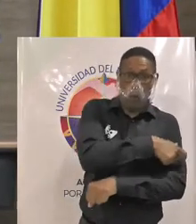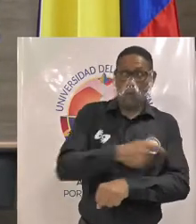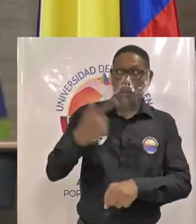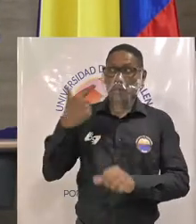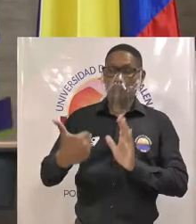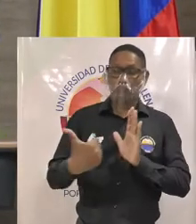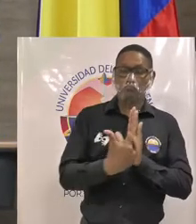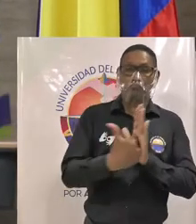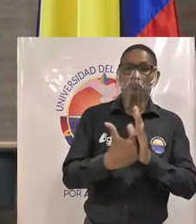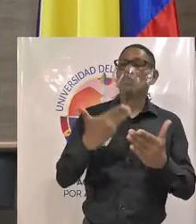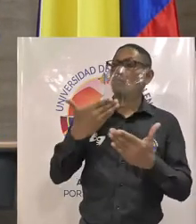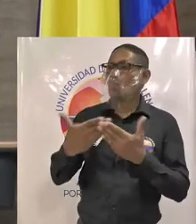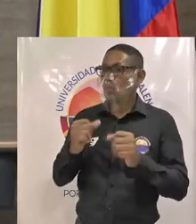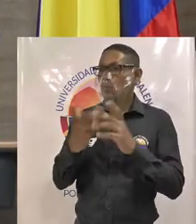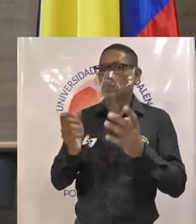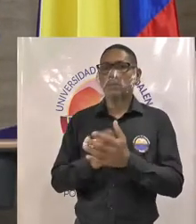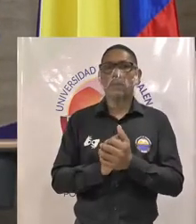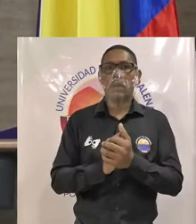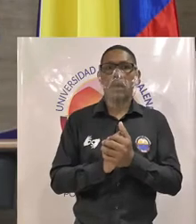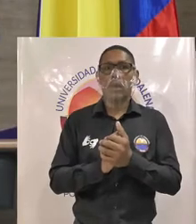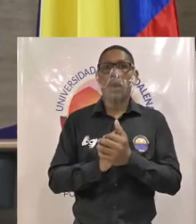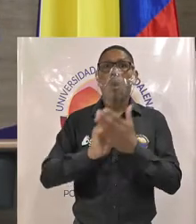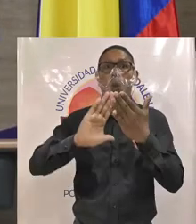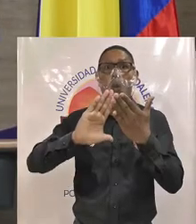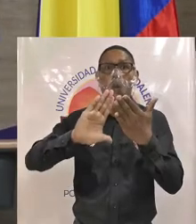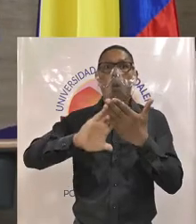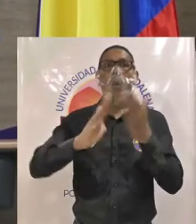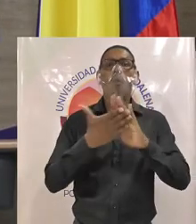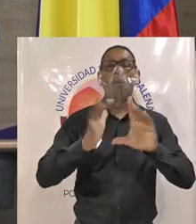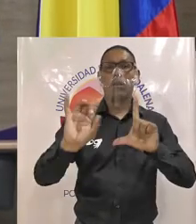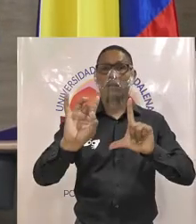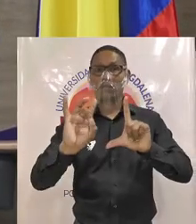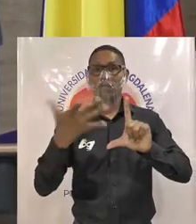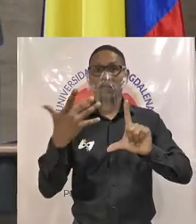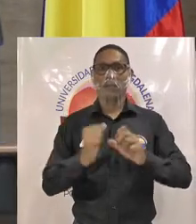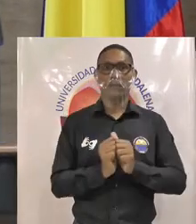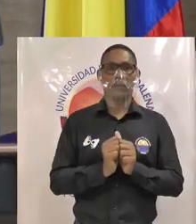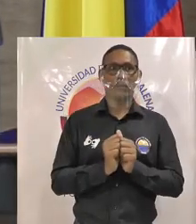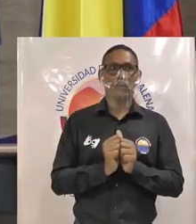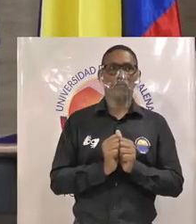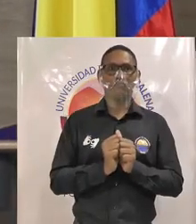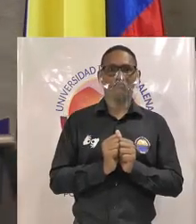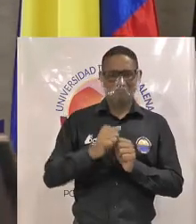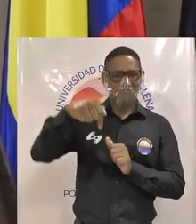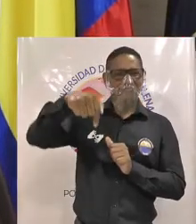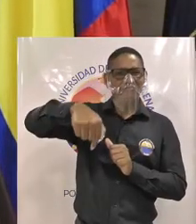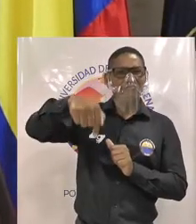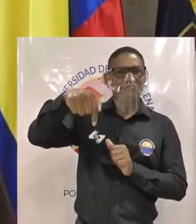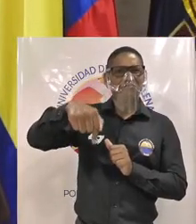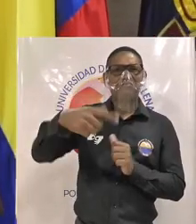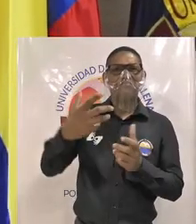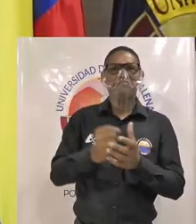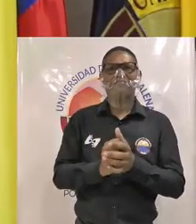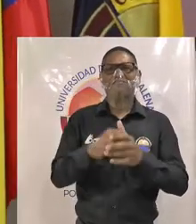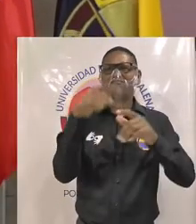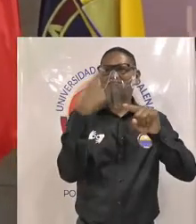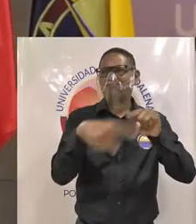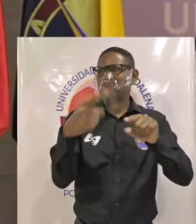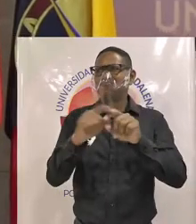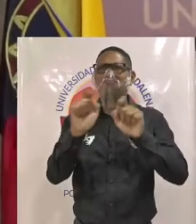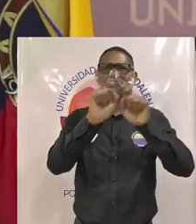comunidad virtual porque este evento desde luego se transmite a través de todas las plataformas